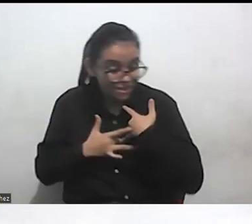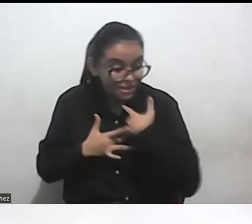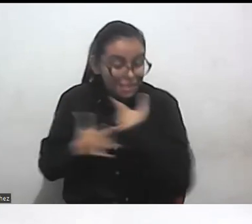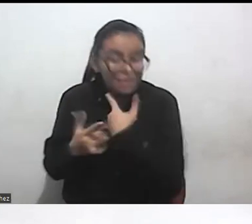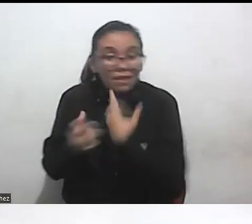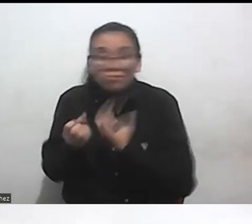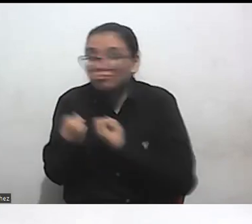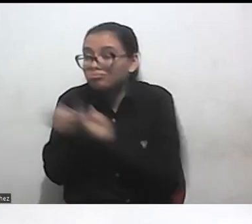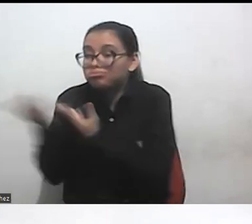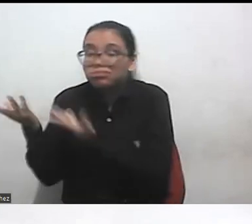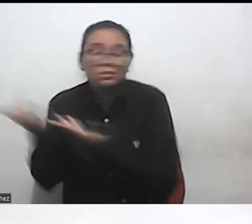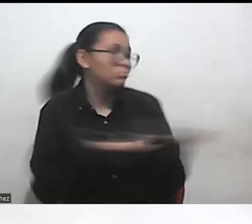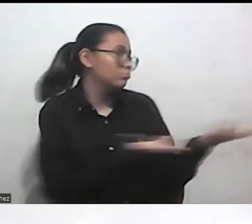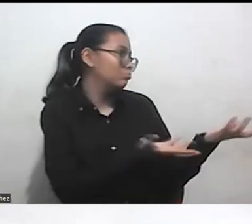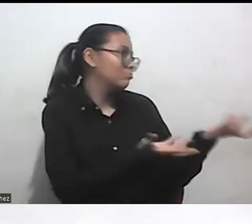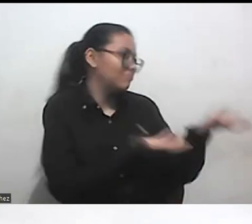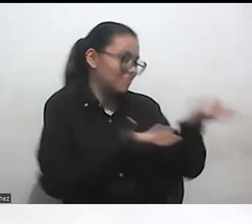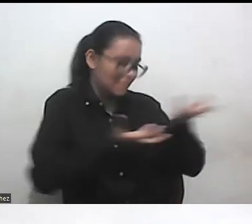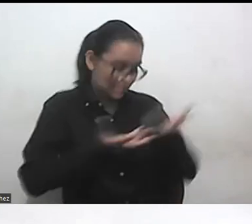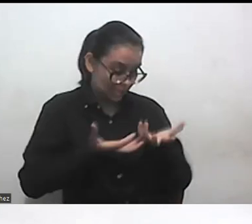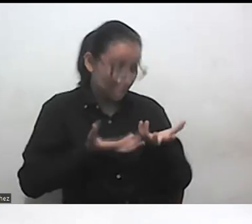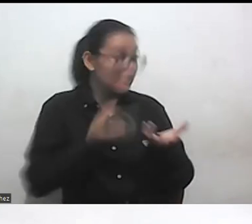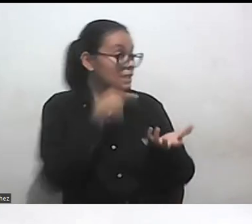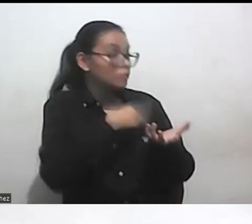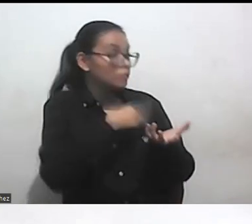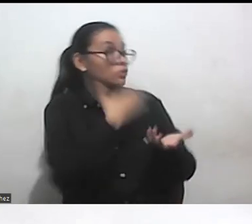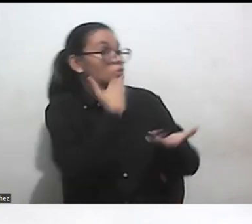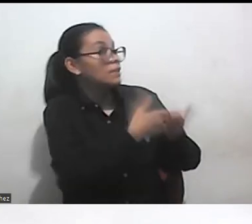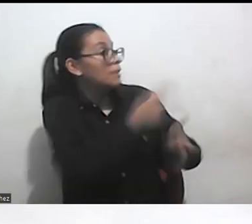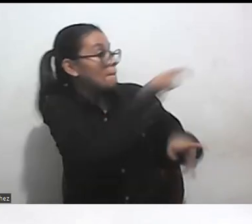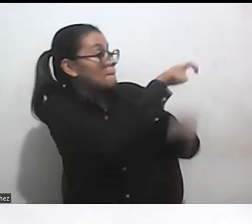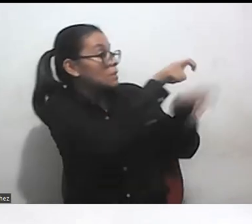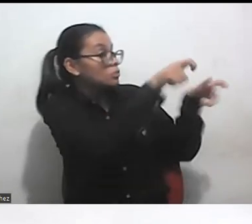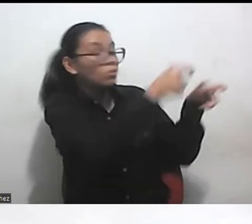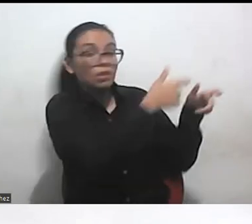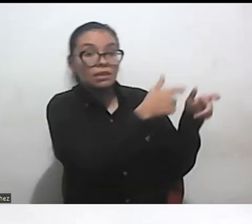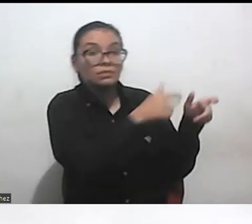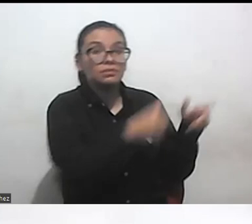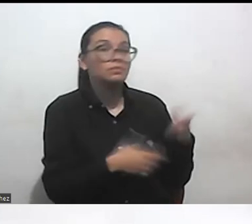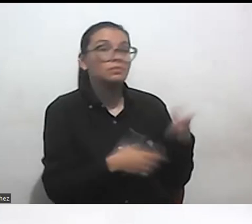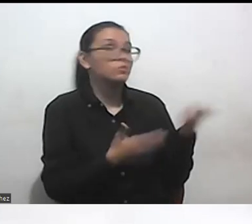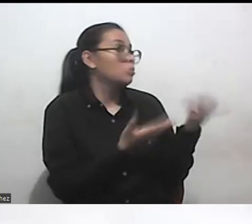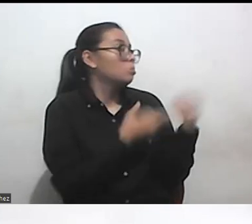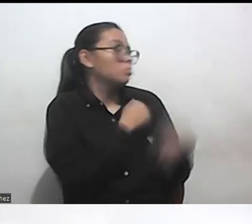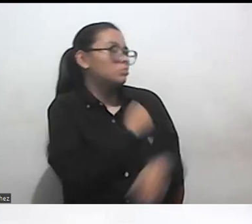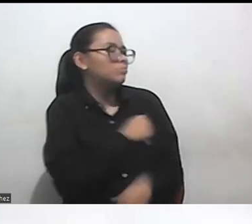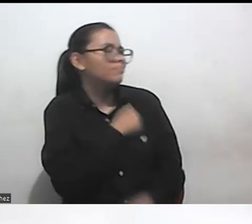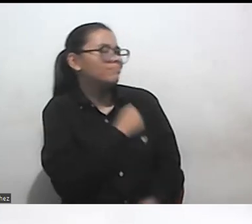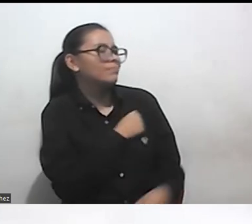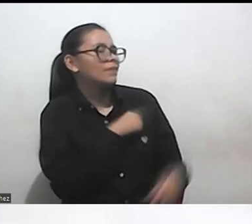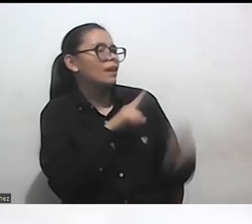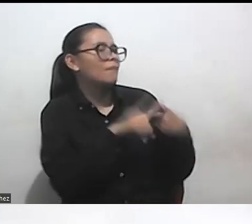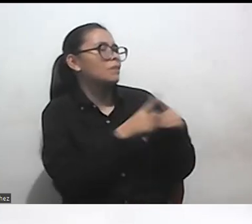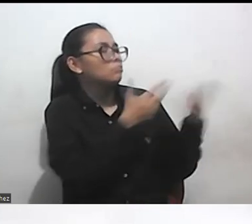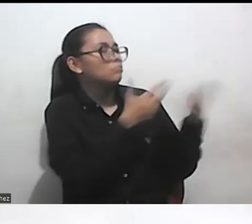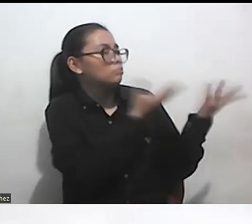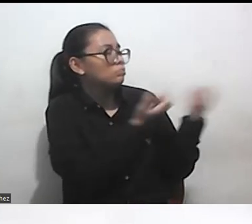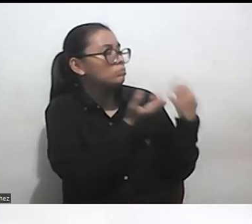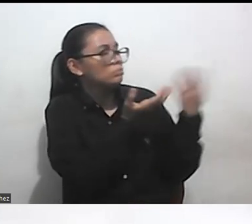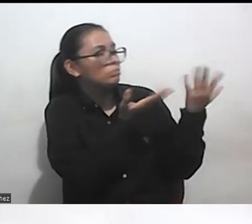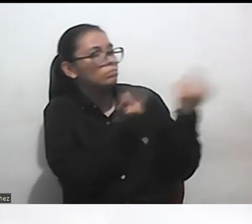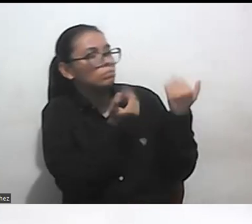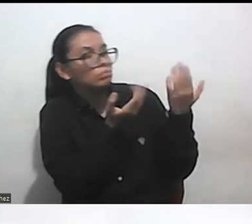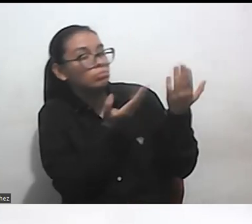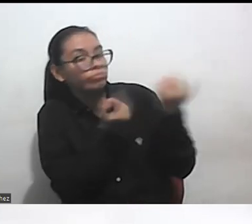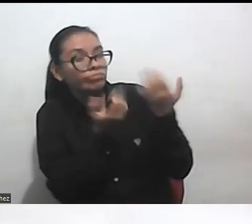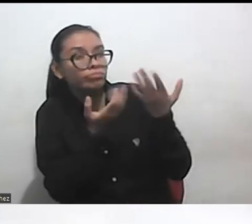todo eso fue gracias a eso a que yo le pedí a un amigo una cosa a un amigo otra o sacaba una